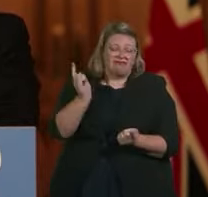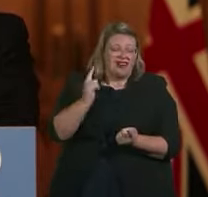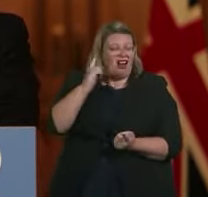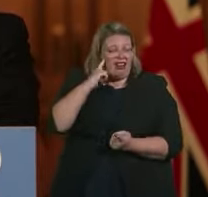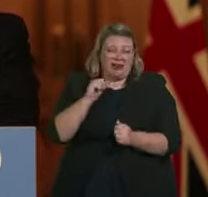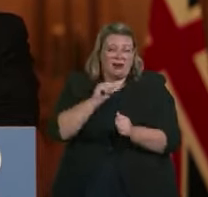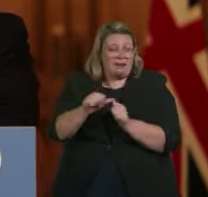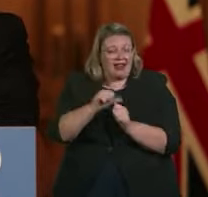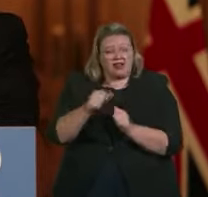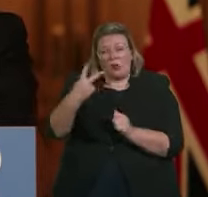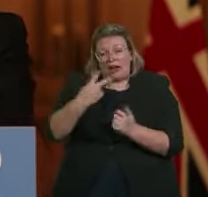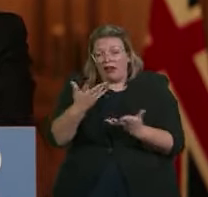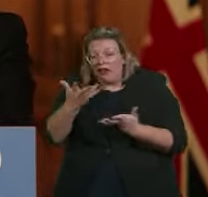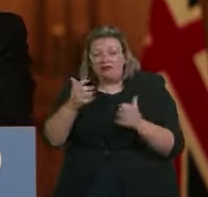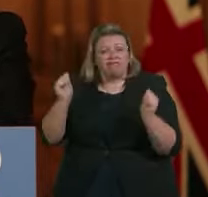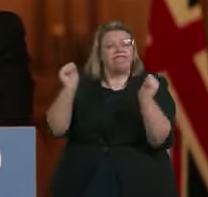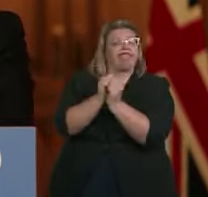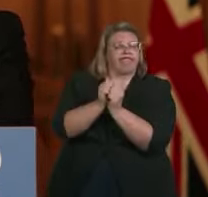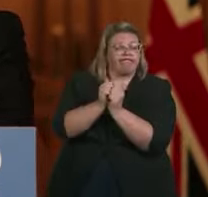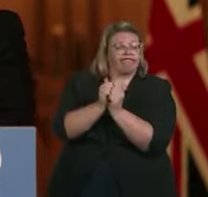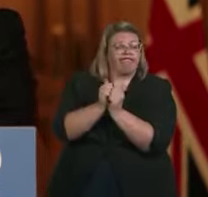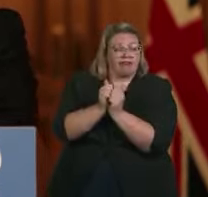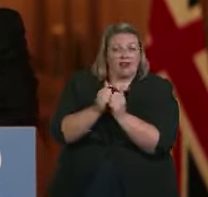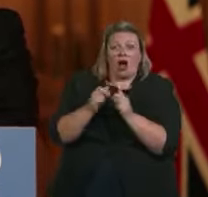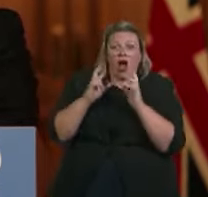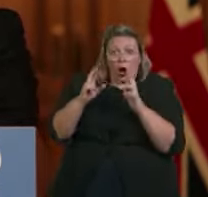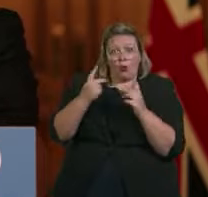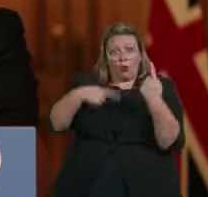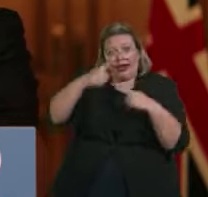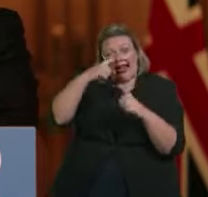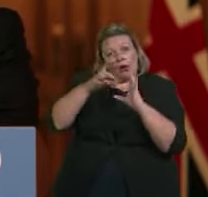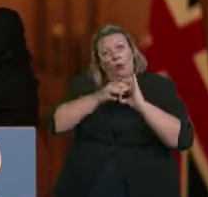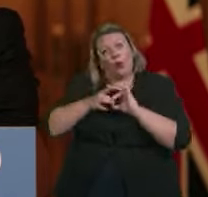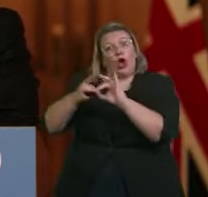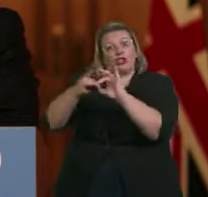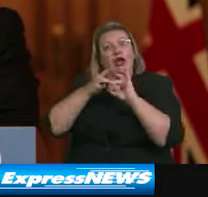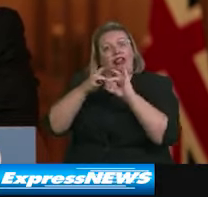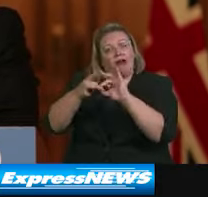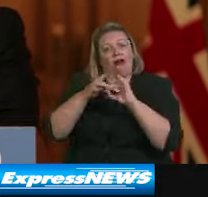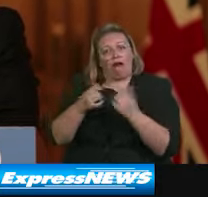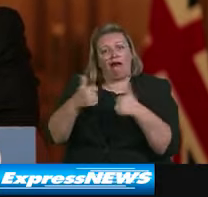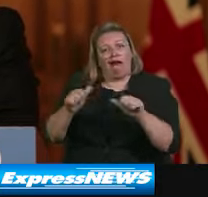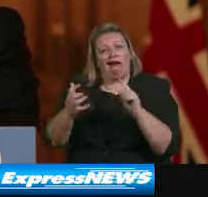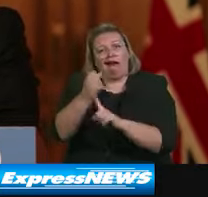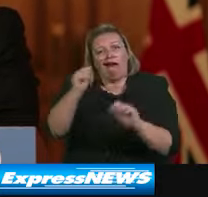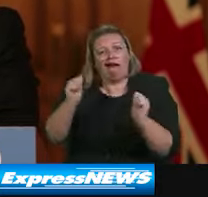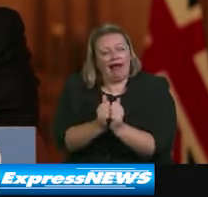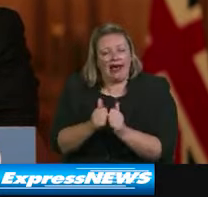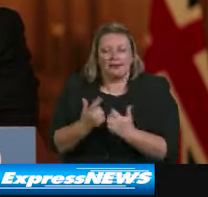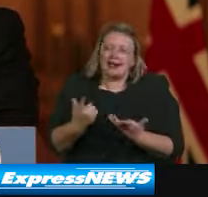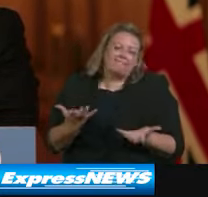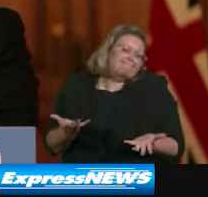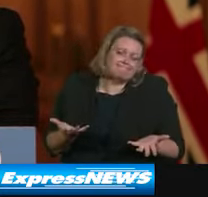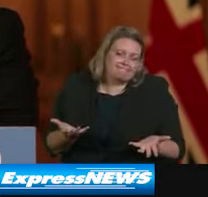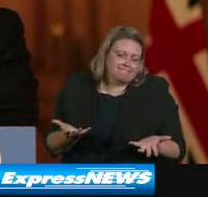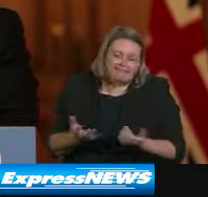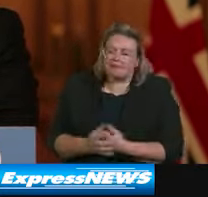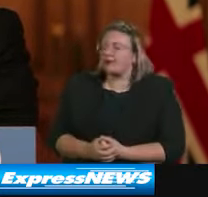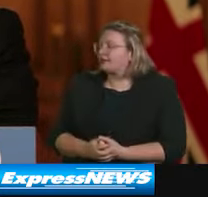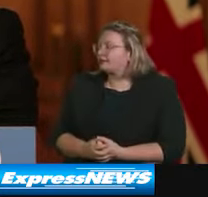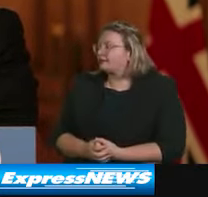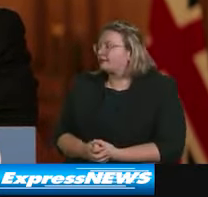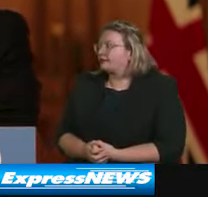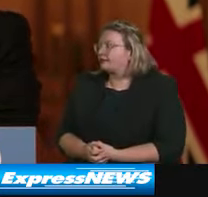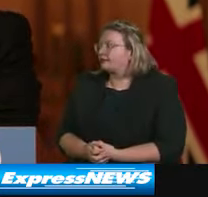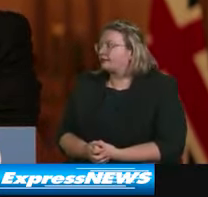derrotar al virus si trabajamos juntos. Además, debo decir que al